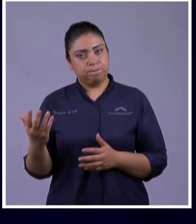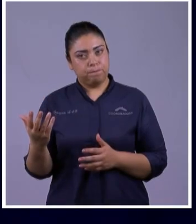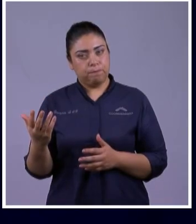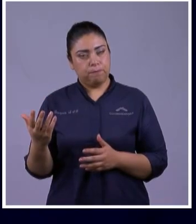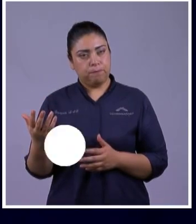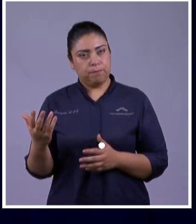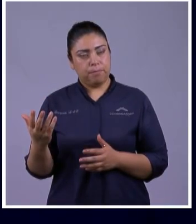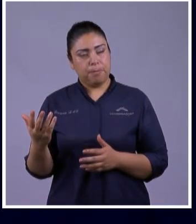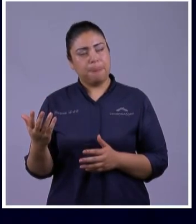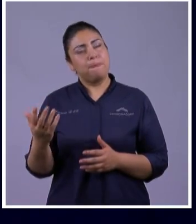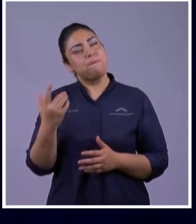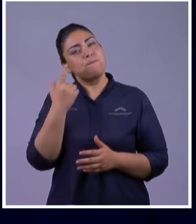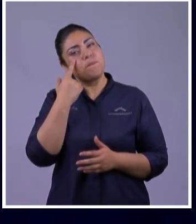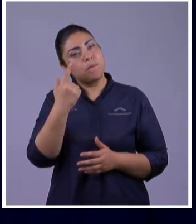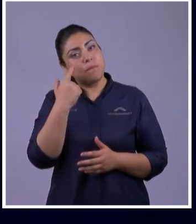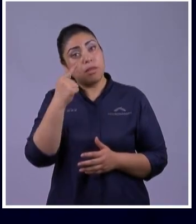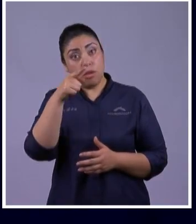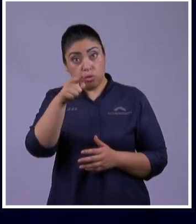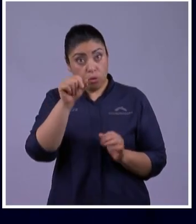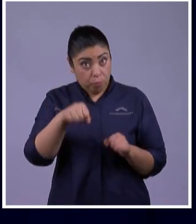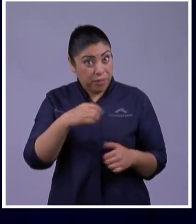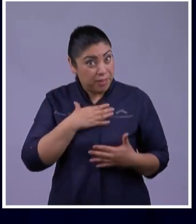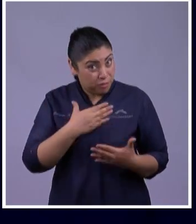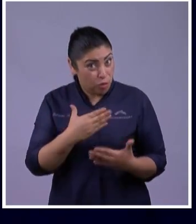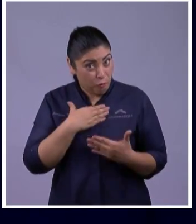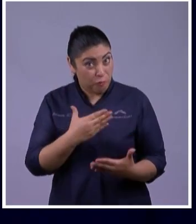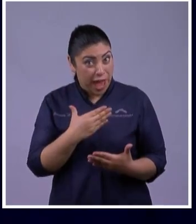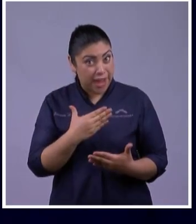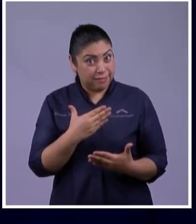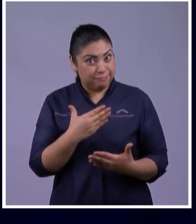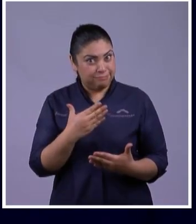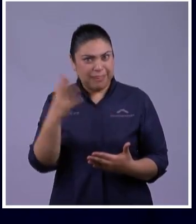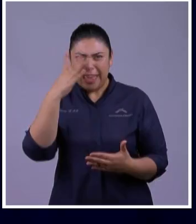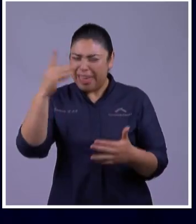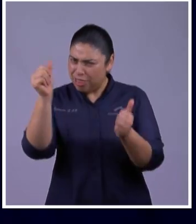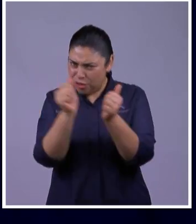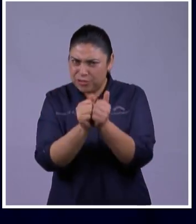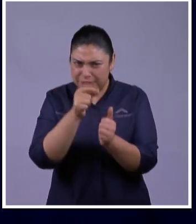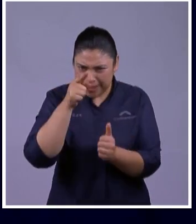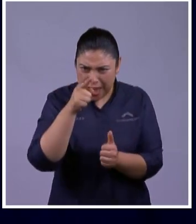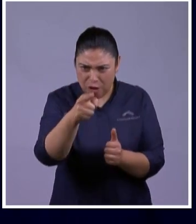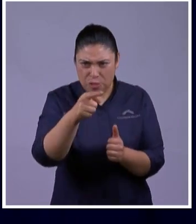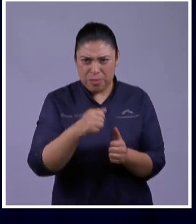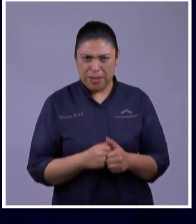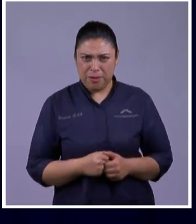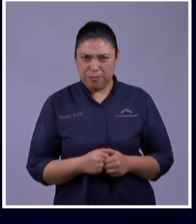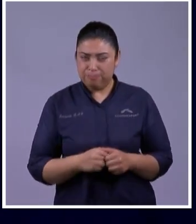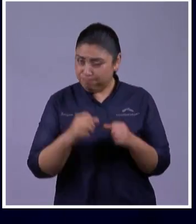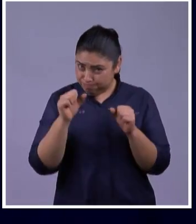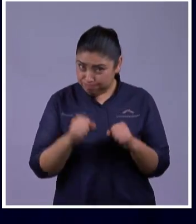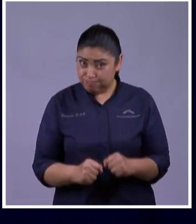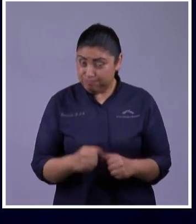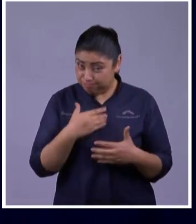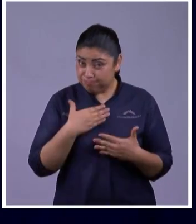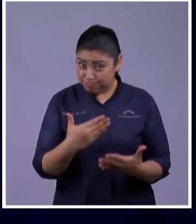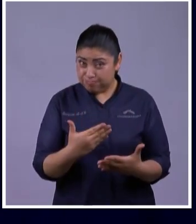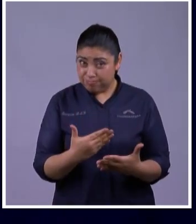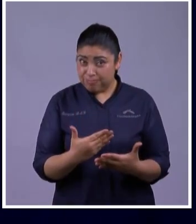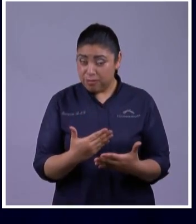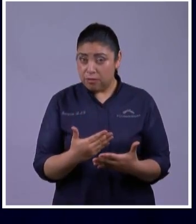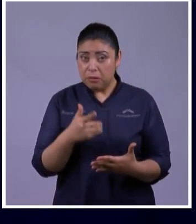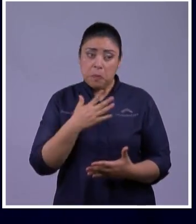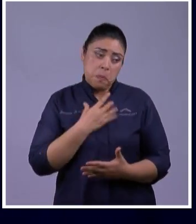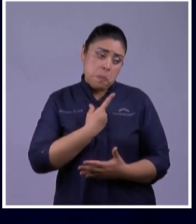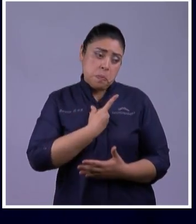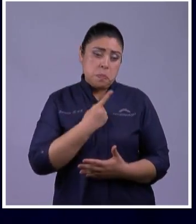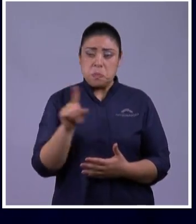contigo También Porque yo Lo creo Yo lo creo No tienes Que ser Moisés Y Josué Para que Dios